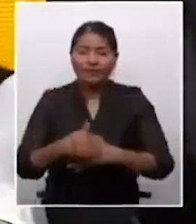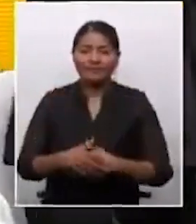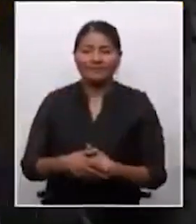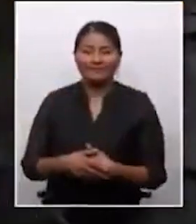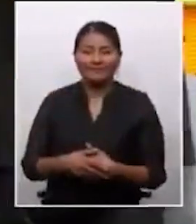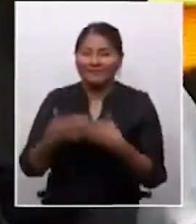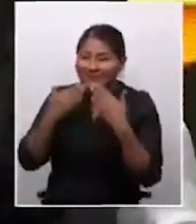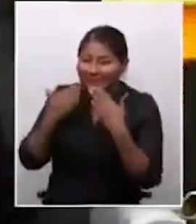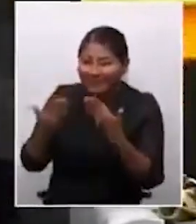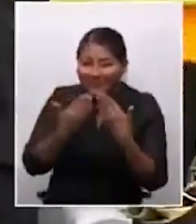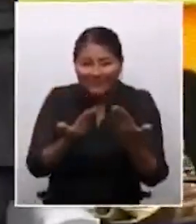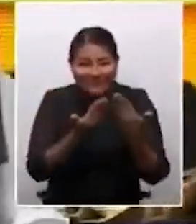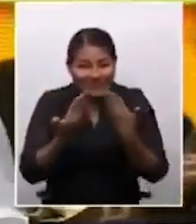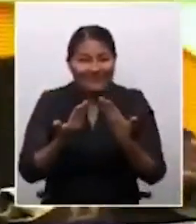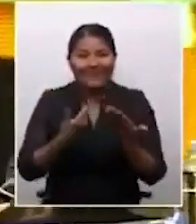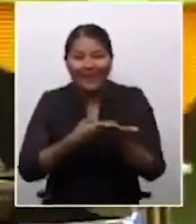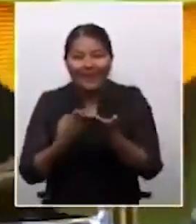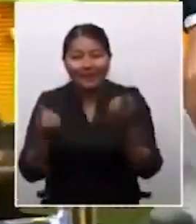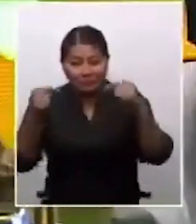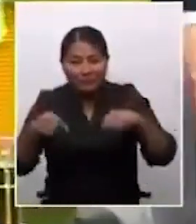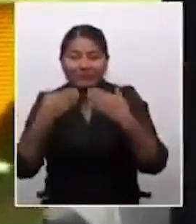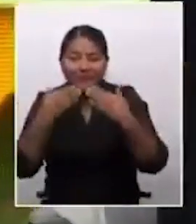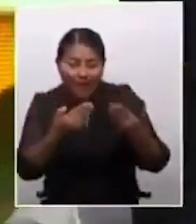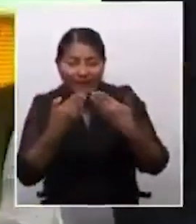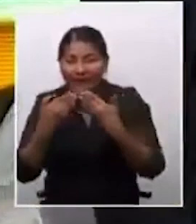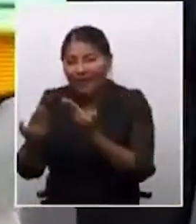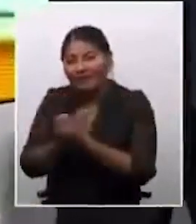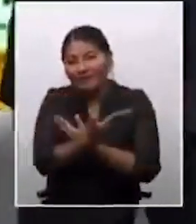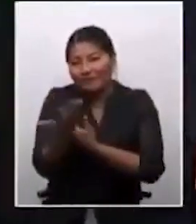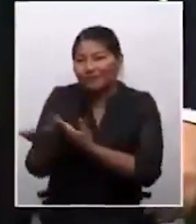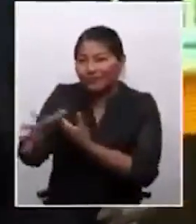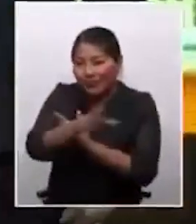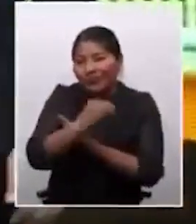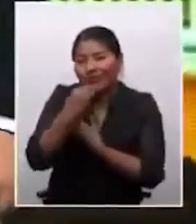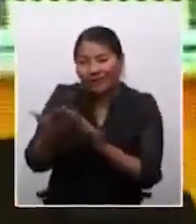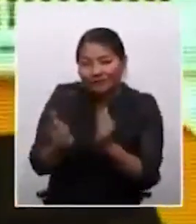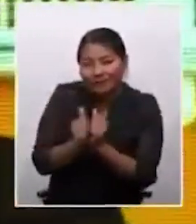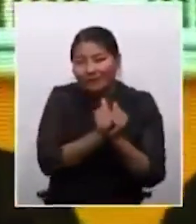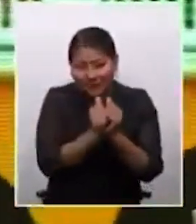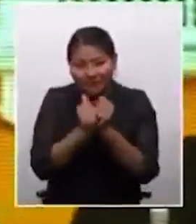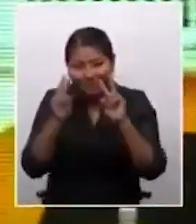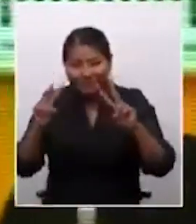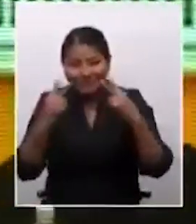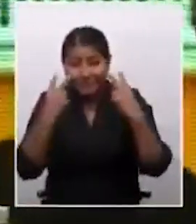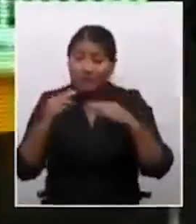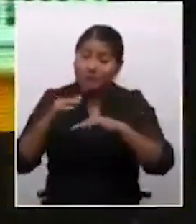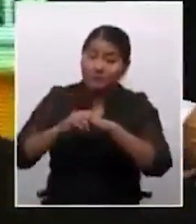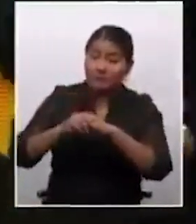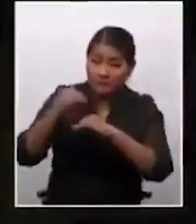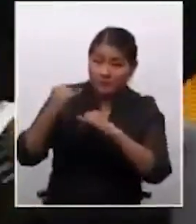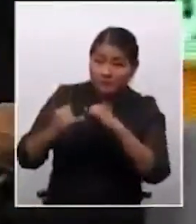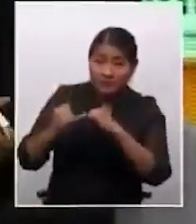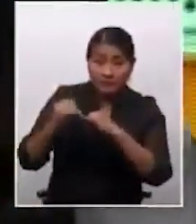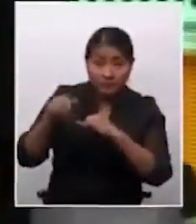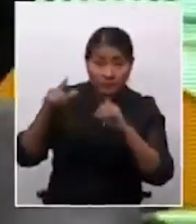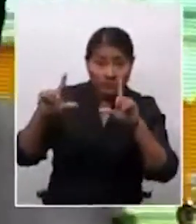Con la participación de ocho candidatos se llevó a cabo el último debate municipal que organizó el Jurado Nacional de Elecciones. Este